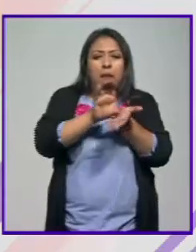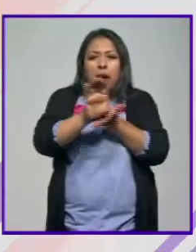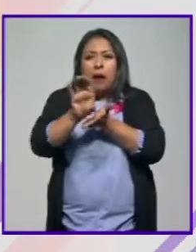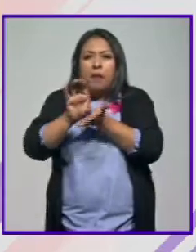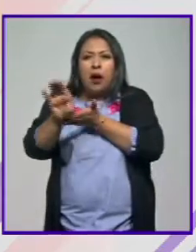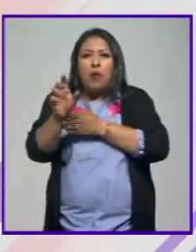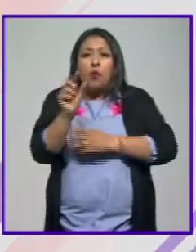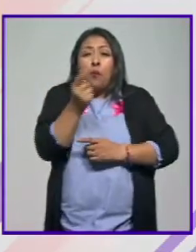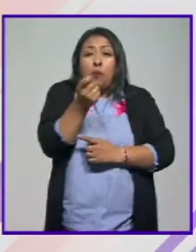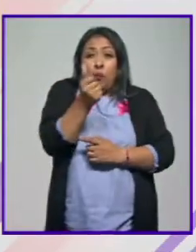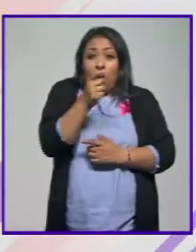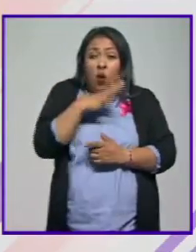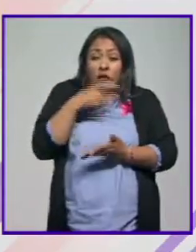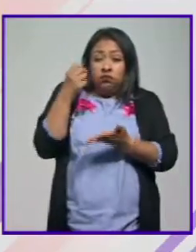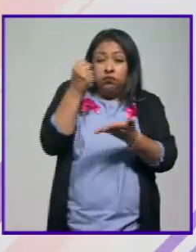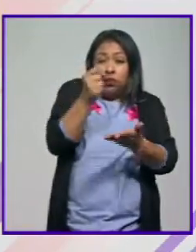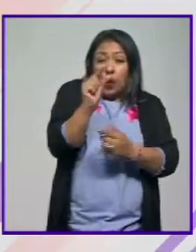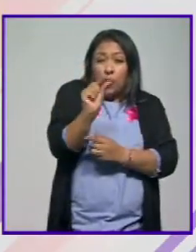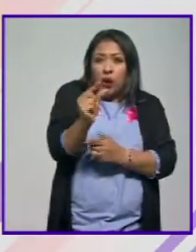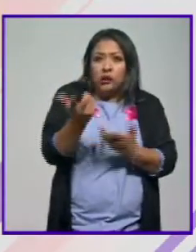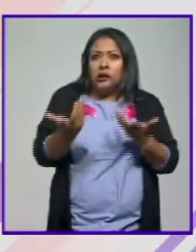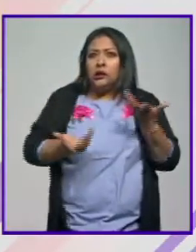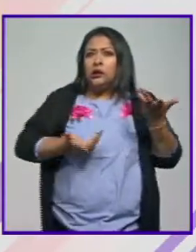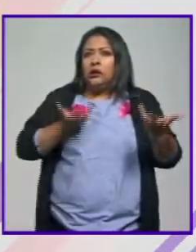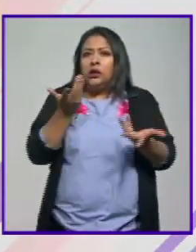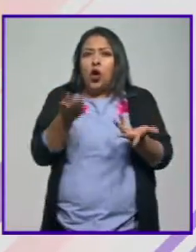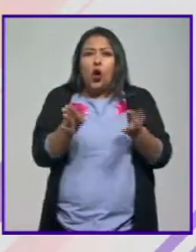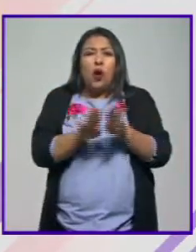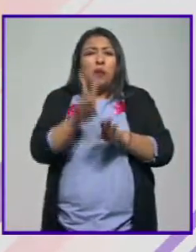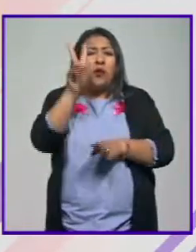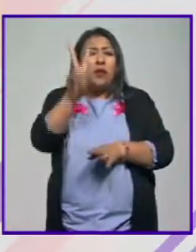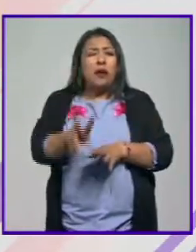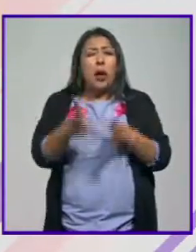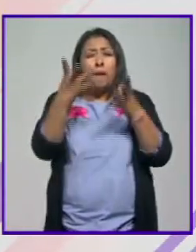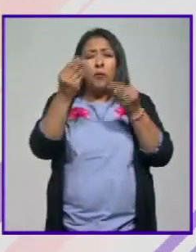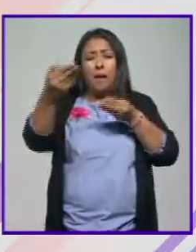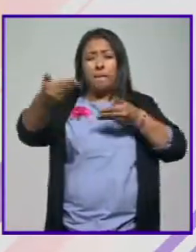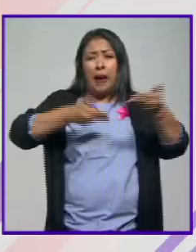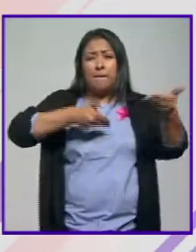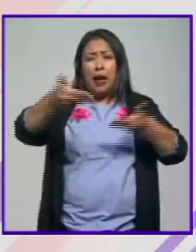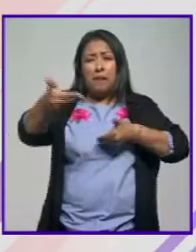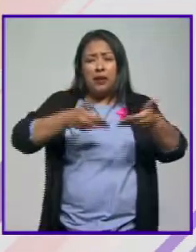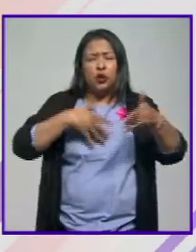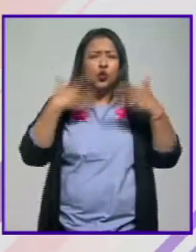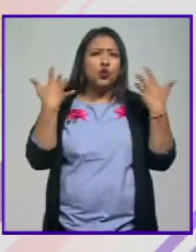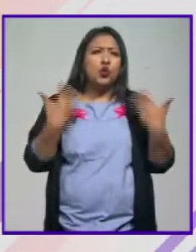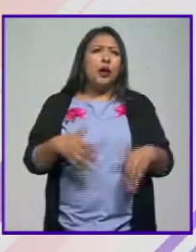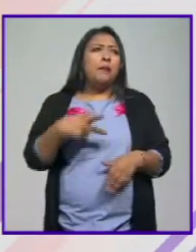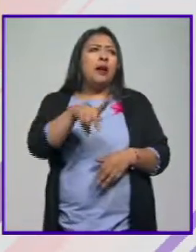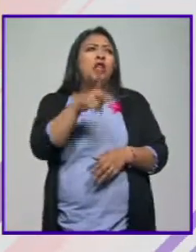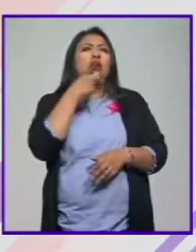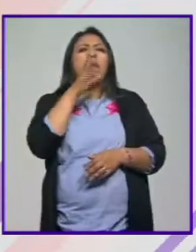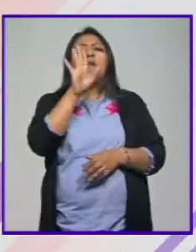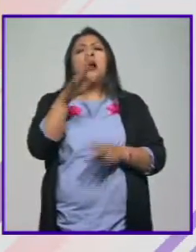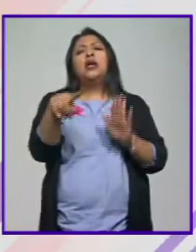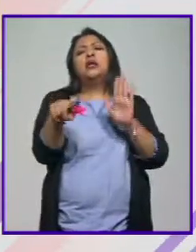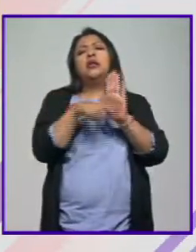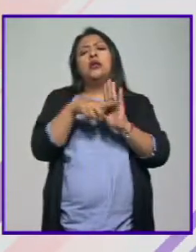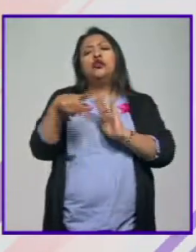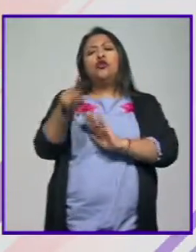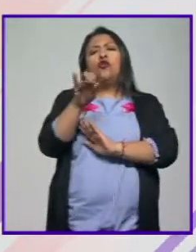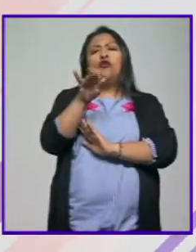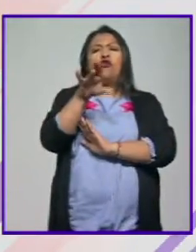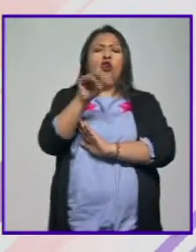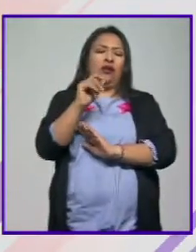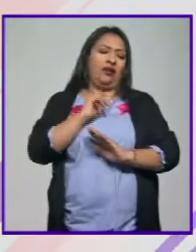poco que hay entre las muchas solicitudes, pero lo dices como un defecto del FONCA